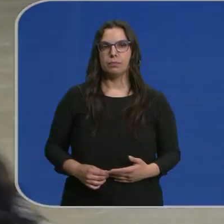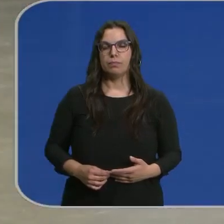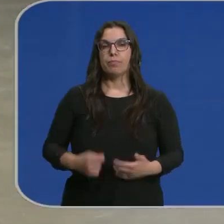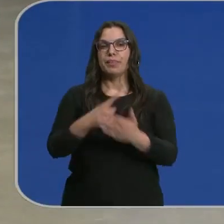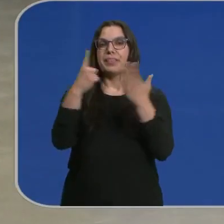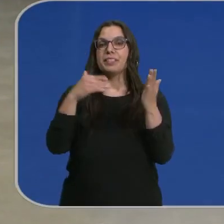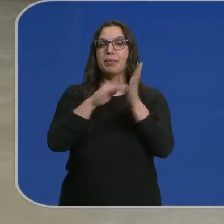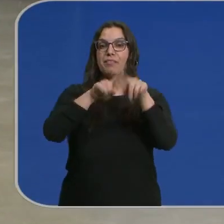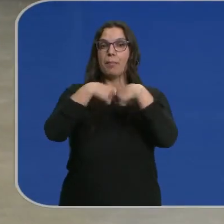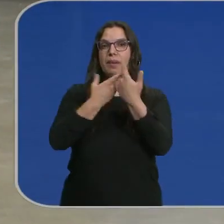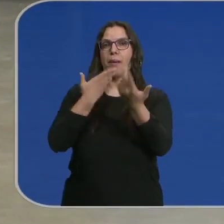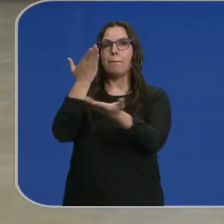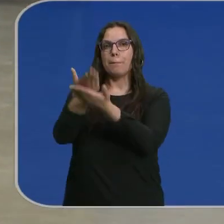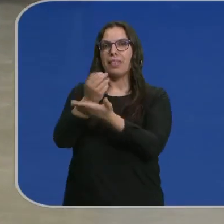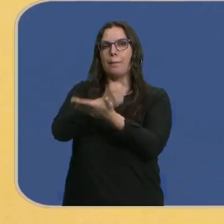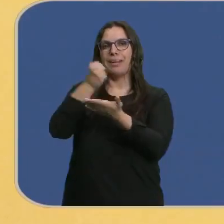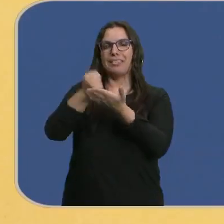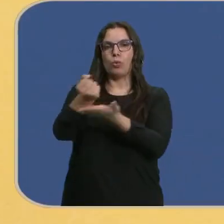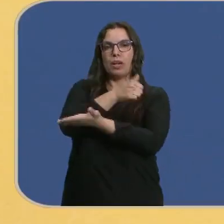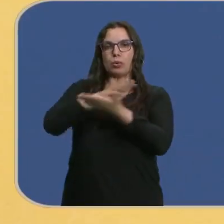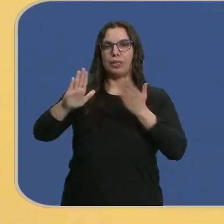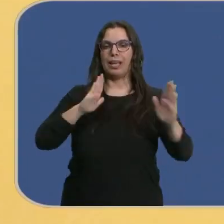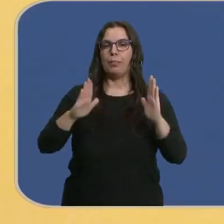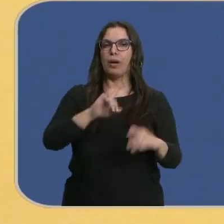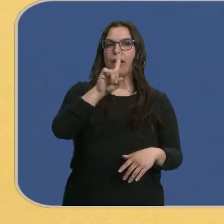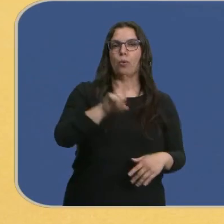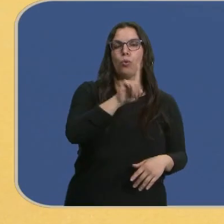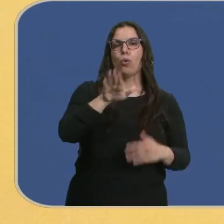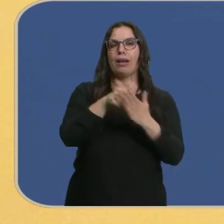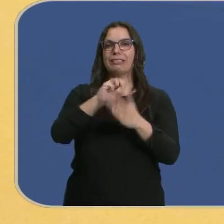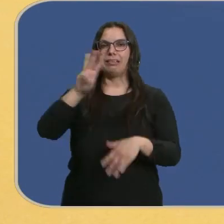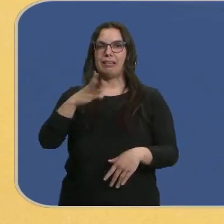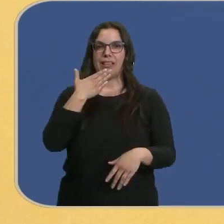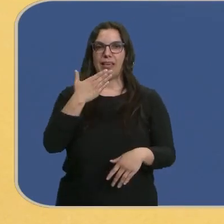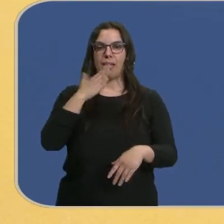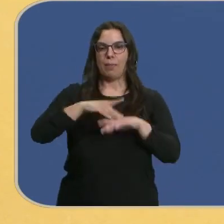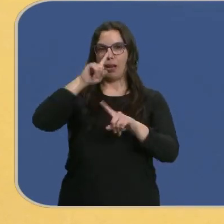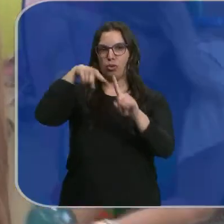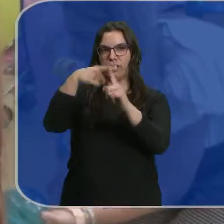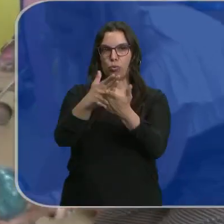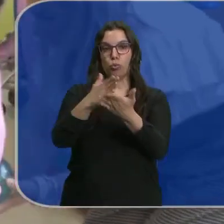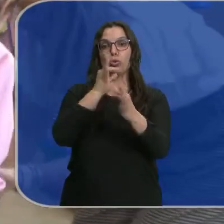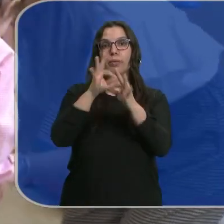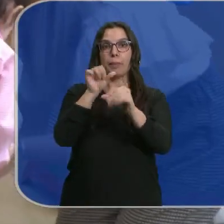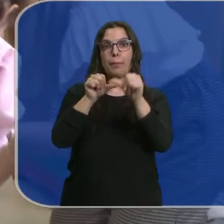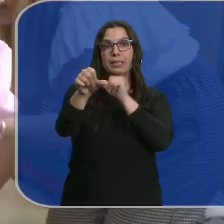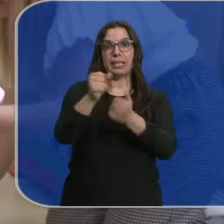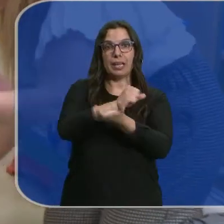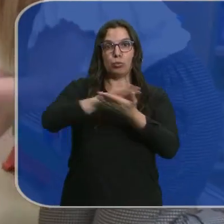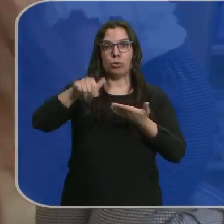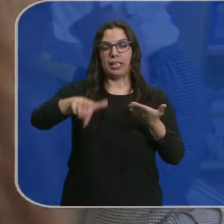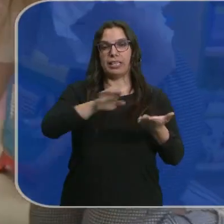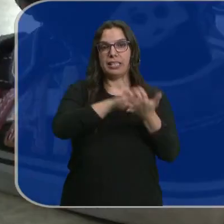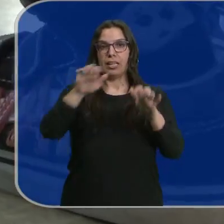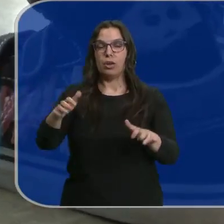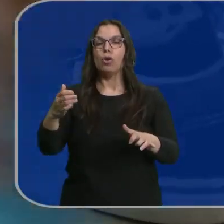16.000 familias han solicitado la matrícula gratuita en la etapa de 1 a 3 años para el próximo curso. A partir de septiembre, la gratuidad en